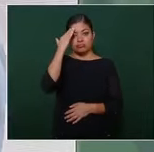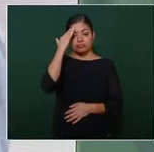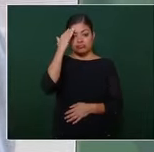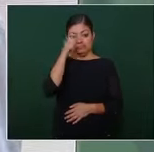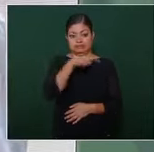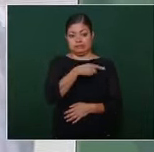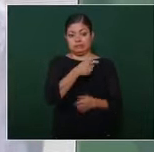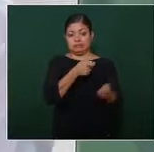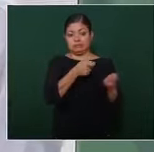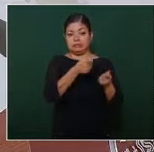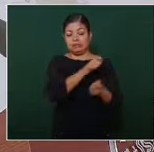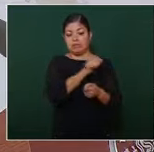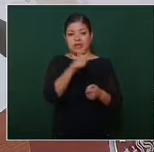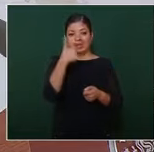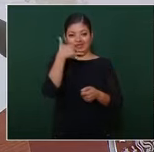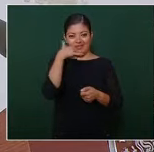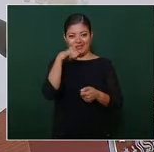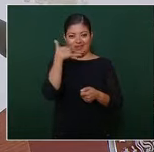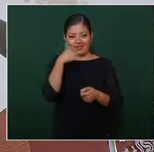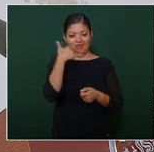un hombre